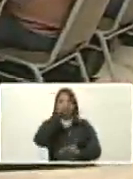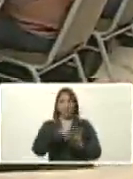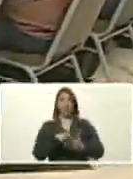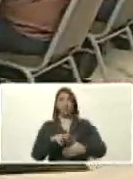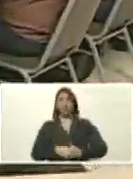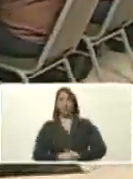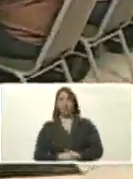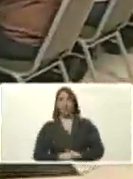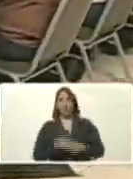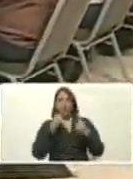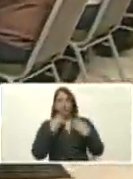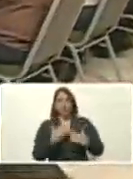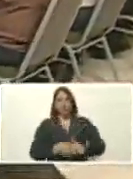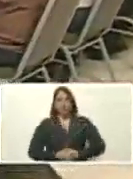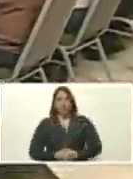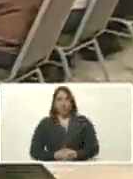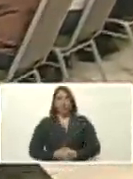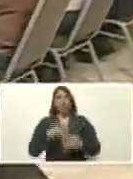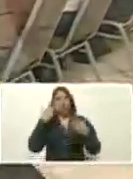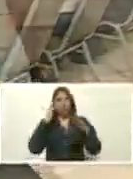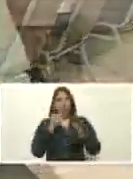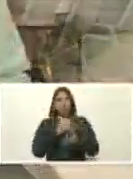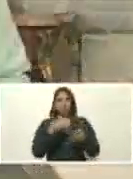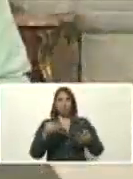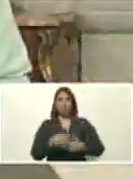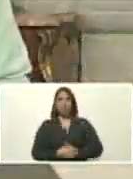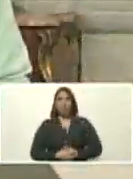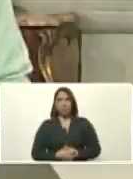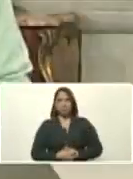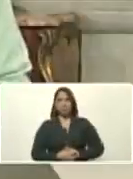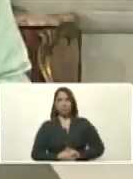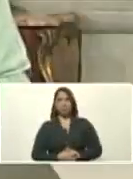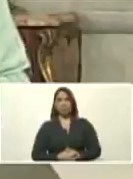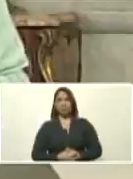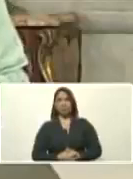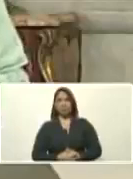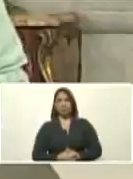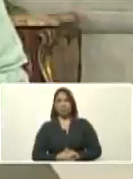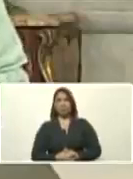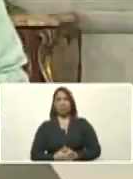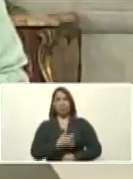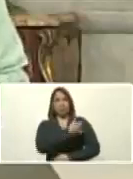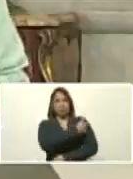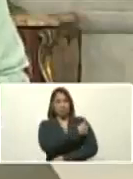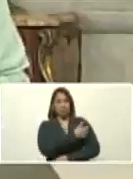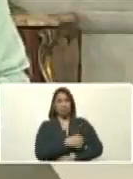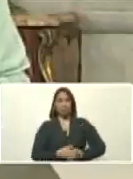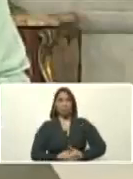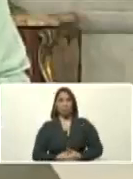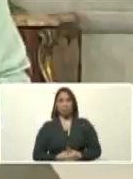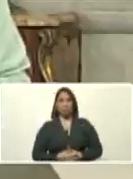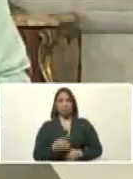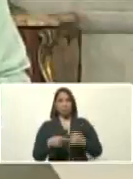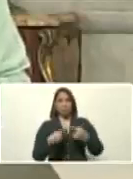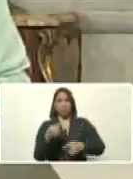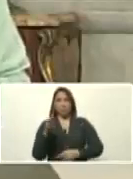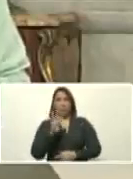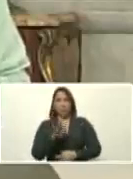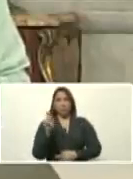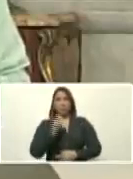Muy bien. Me parece excelente. La vacuna de refuerzo cuatro meses.